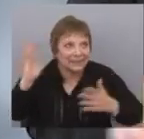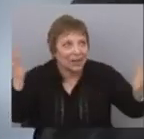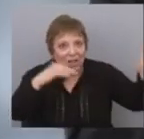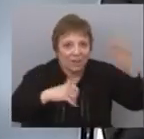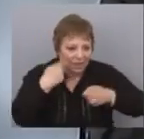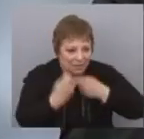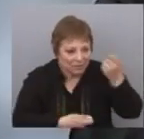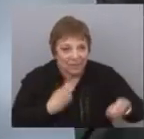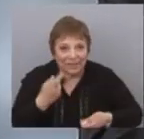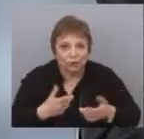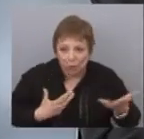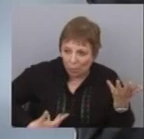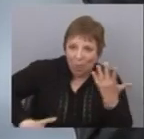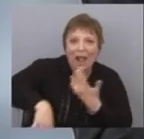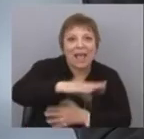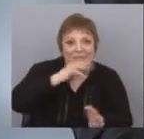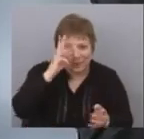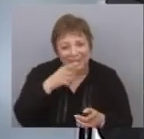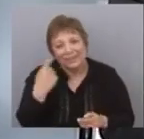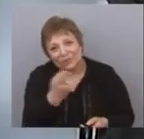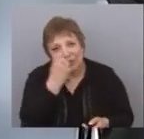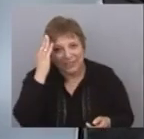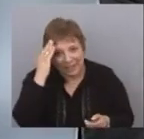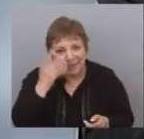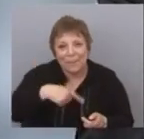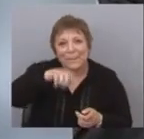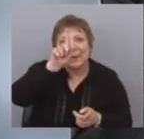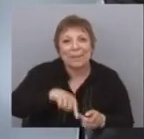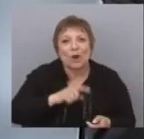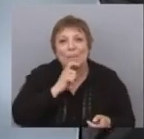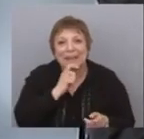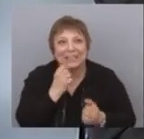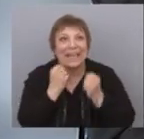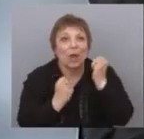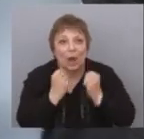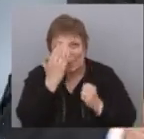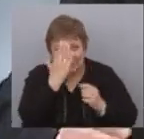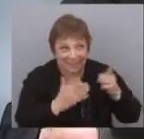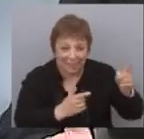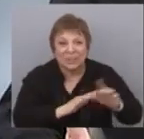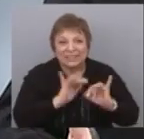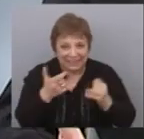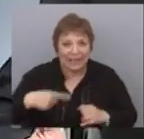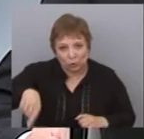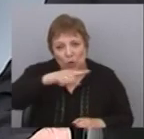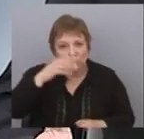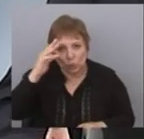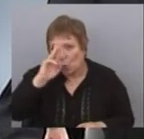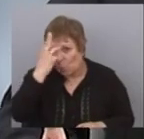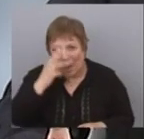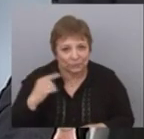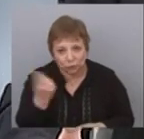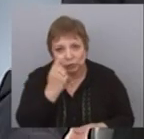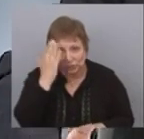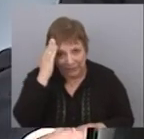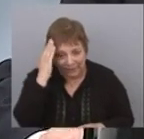existir, obviamente en cada momento, pero la gente sabe lo que va a pasar el primero de marzo en materia económica con el Frente Amplio. Pero, como